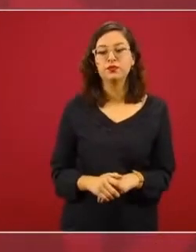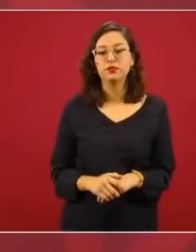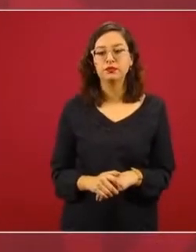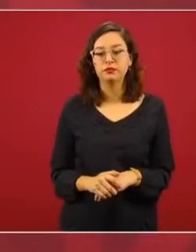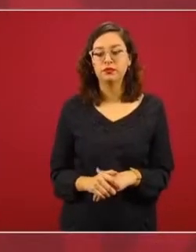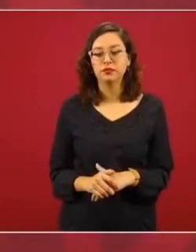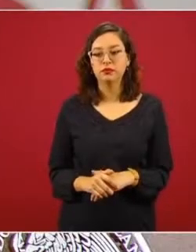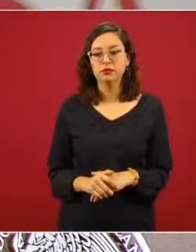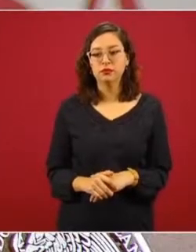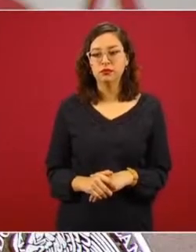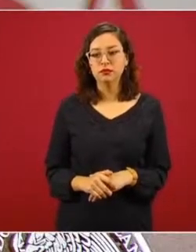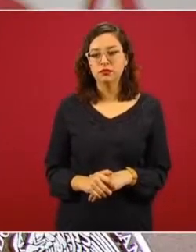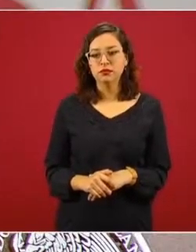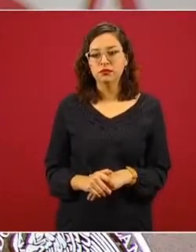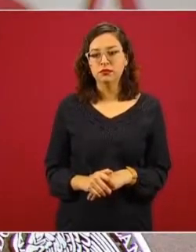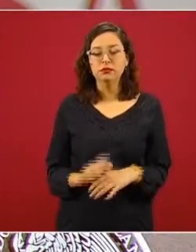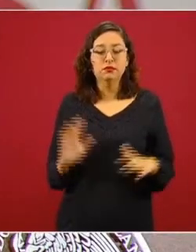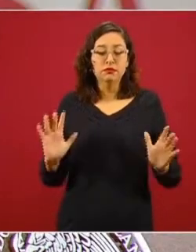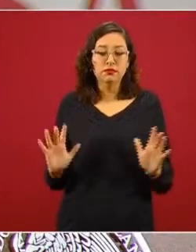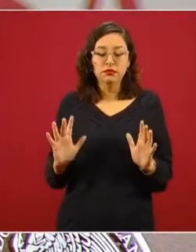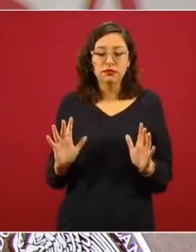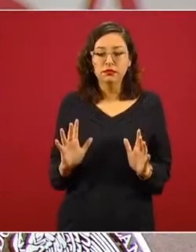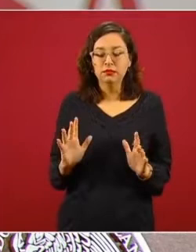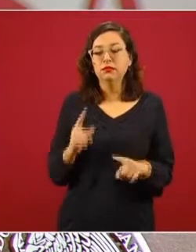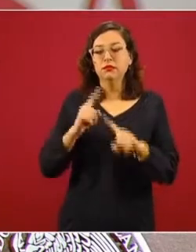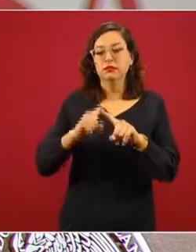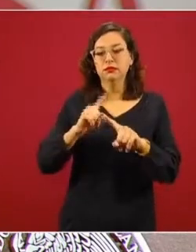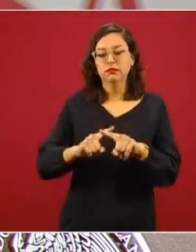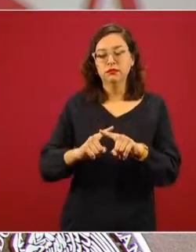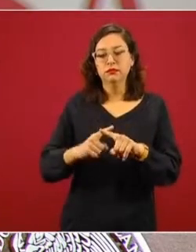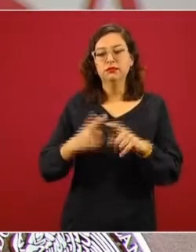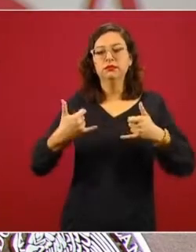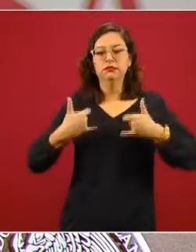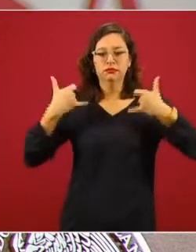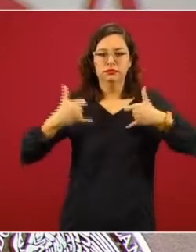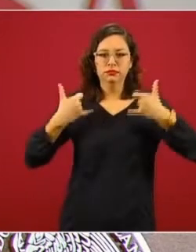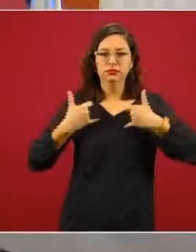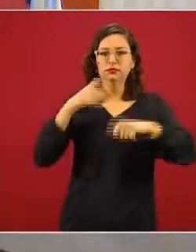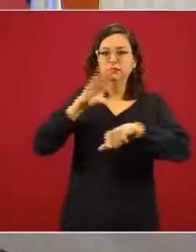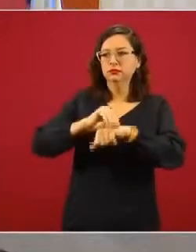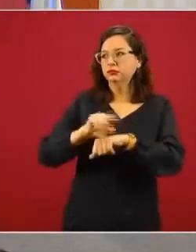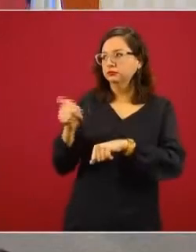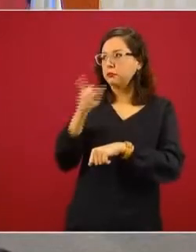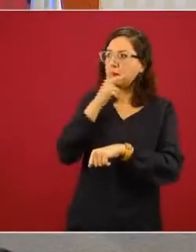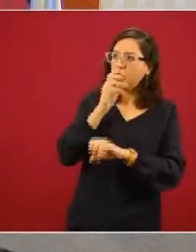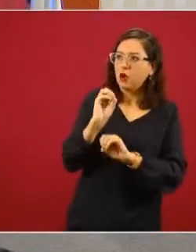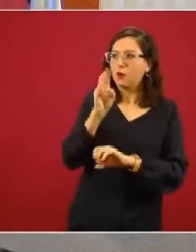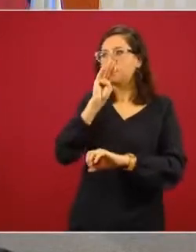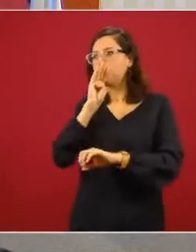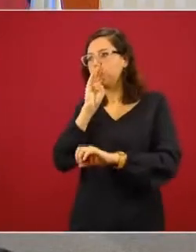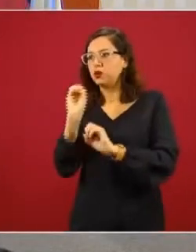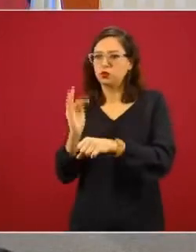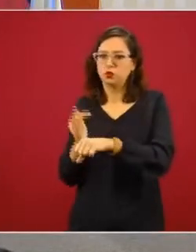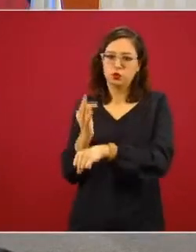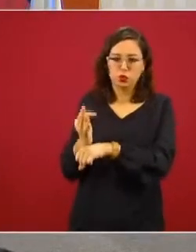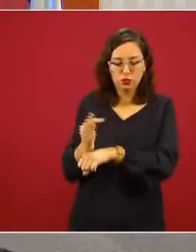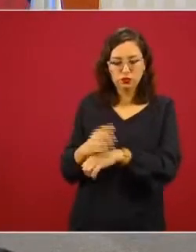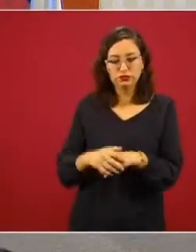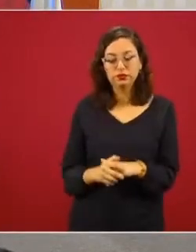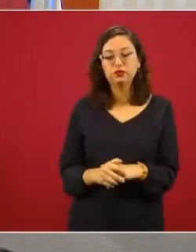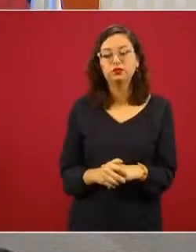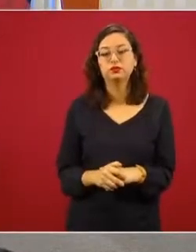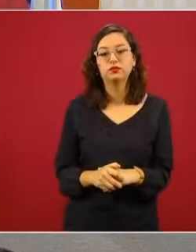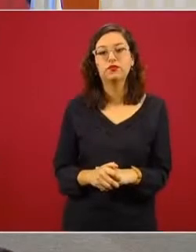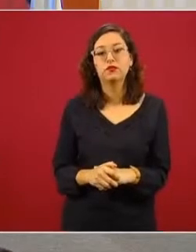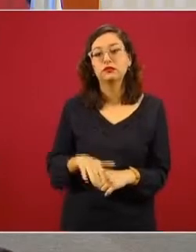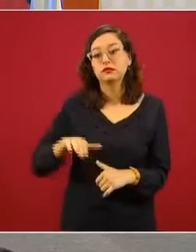que determine el estudiante al momento de aperturar la cuenta. Como decía